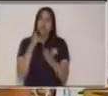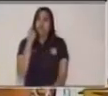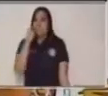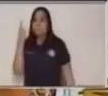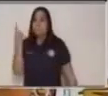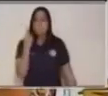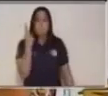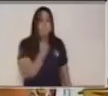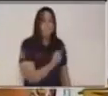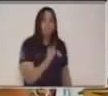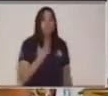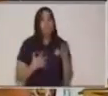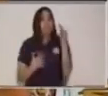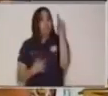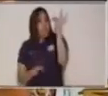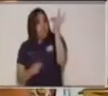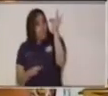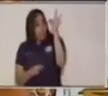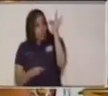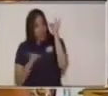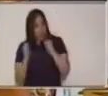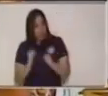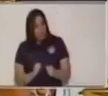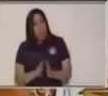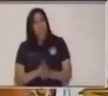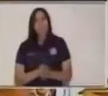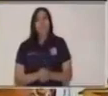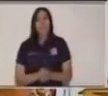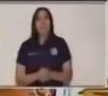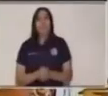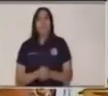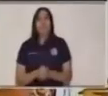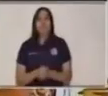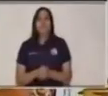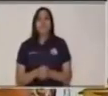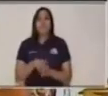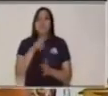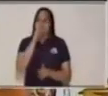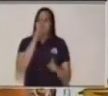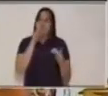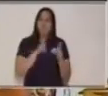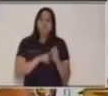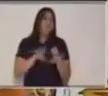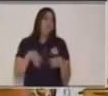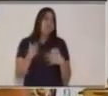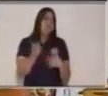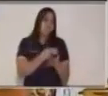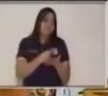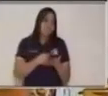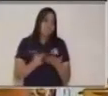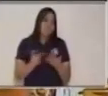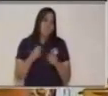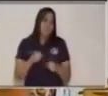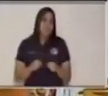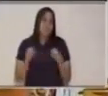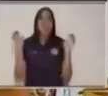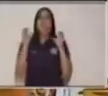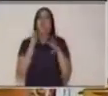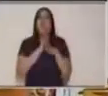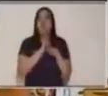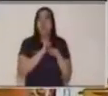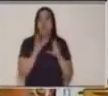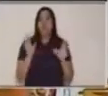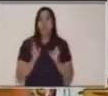una hoja o un papel. Y por supuesto, algo con que escribir. Vamos a hacer un ejercicio.